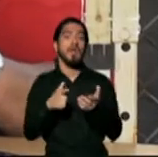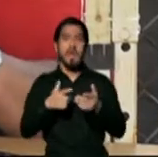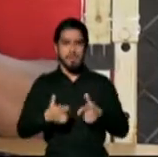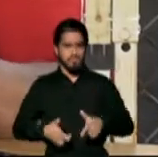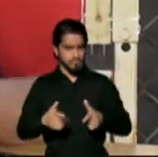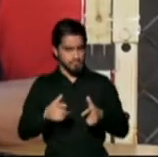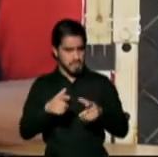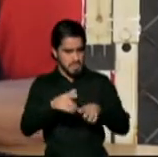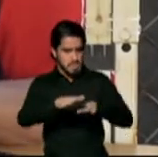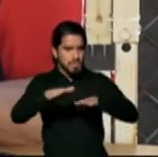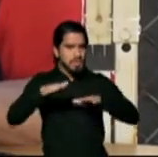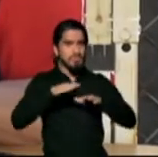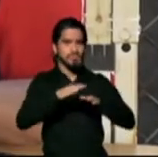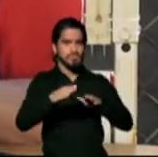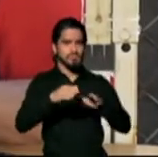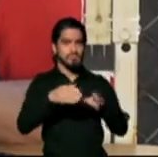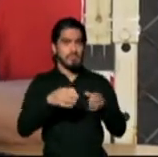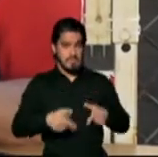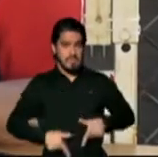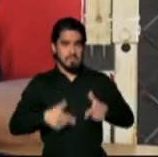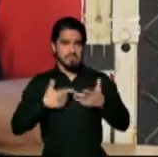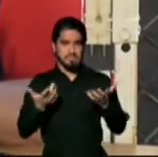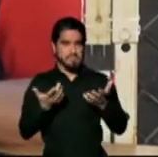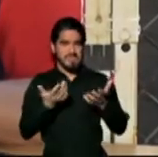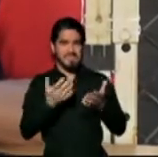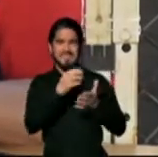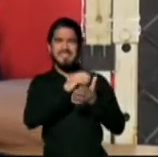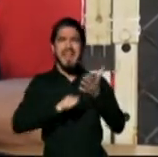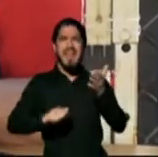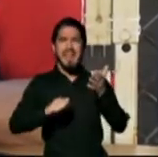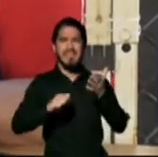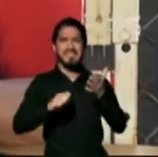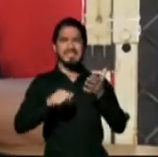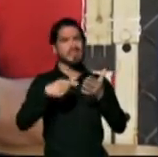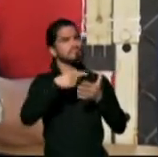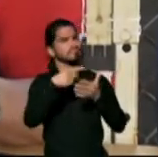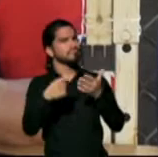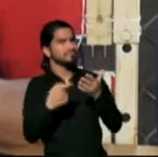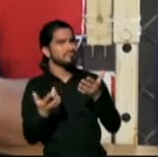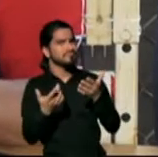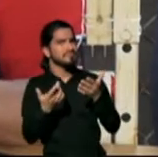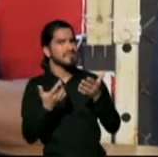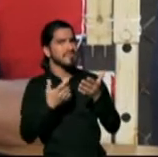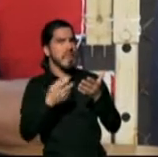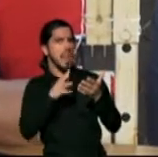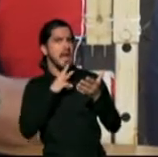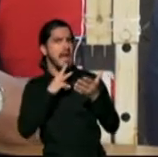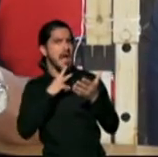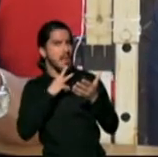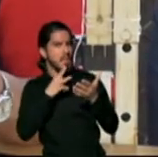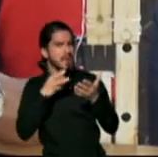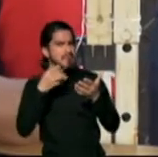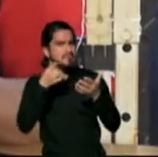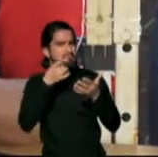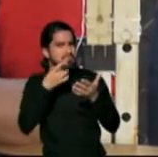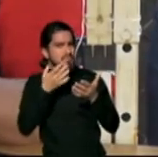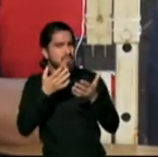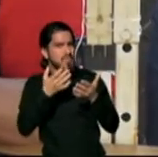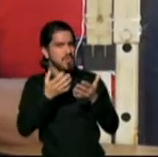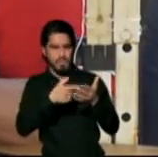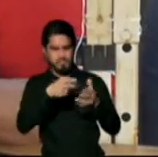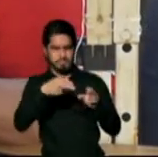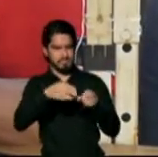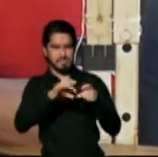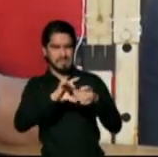los han dejado sin las utilidades básicas como lo es el servicio de agua le han desconectado este